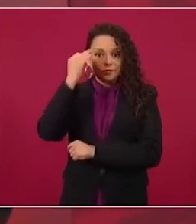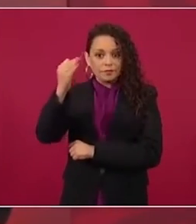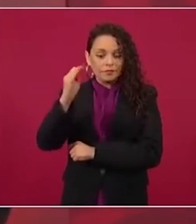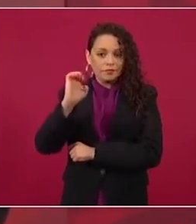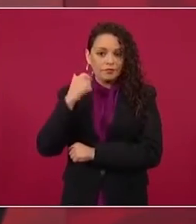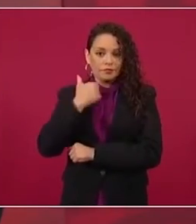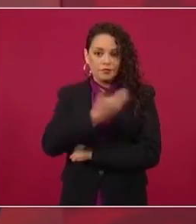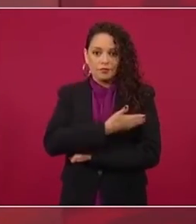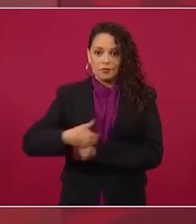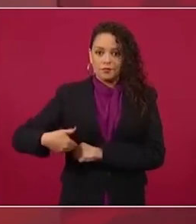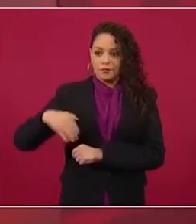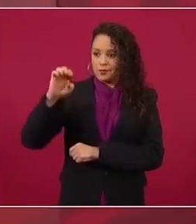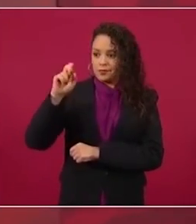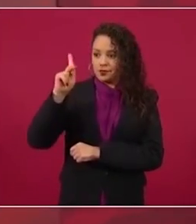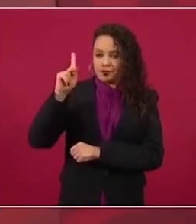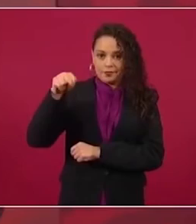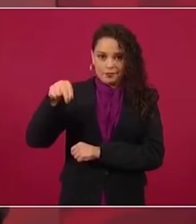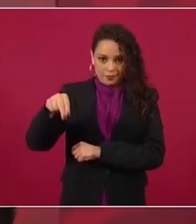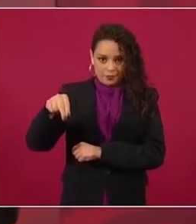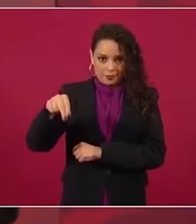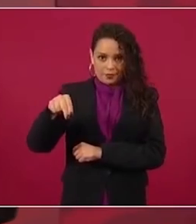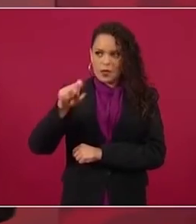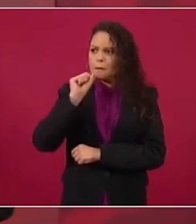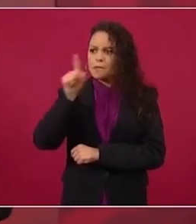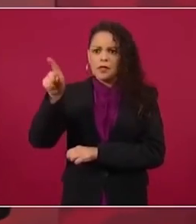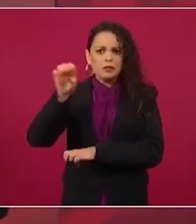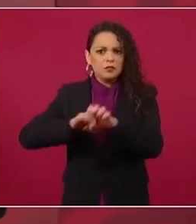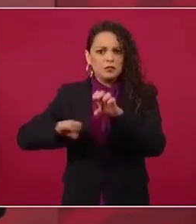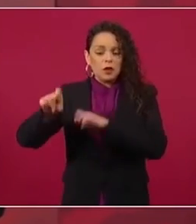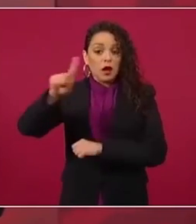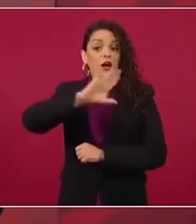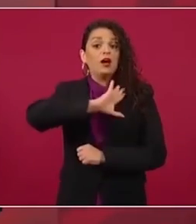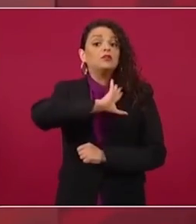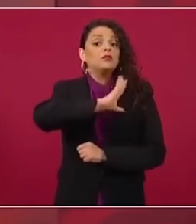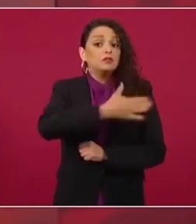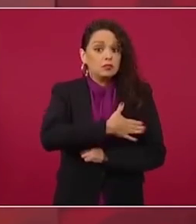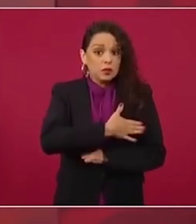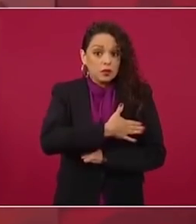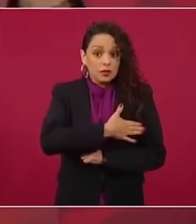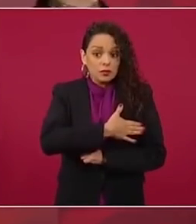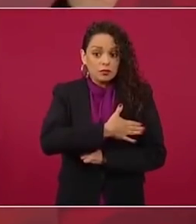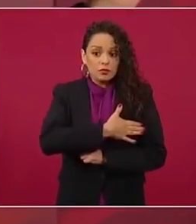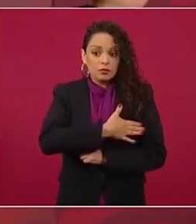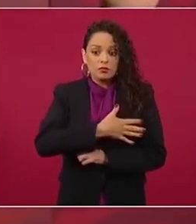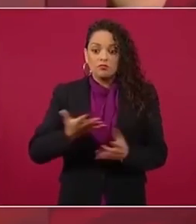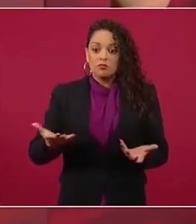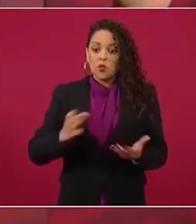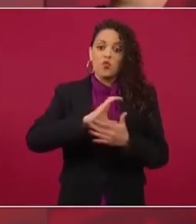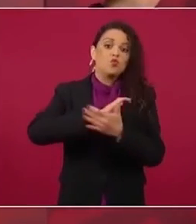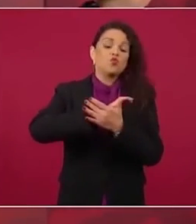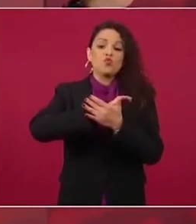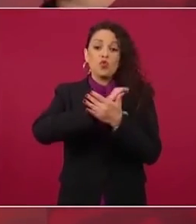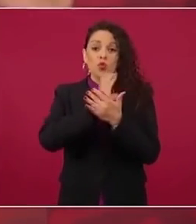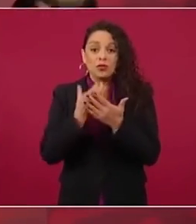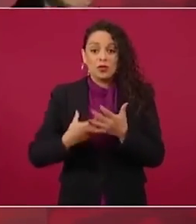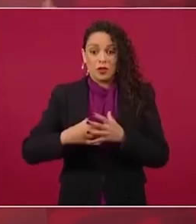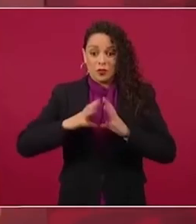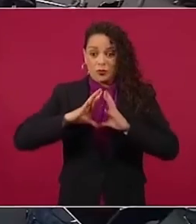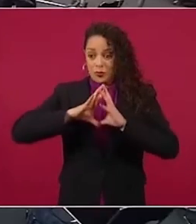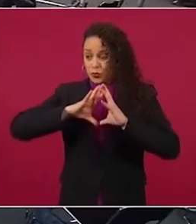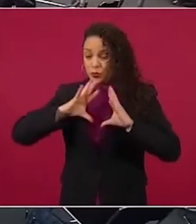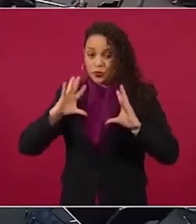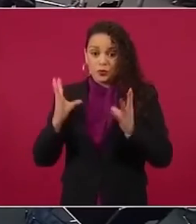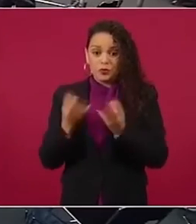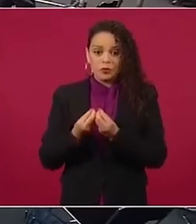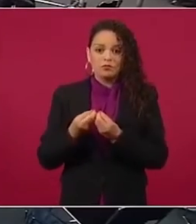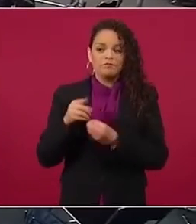públicos dañinos para México. Entre sus argumentos para proponer la pausa en la relación, el mandatario denunció que